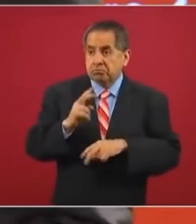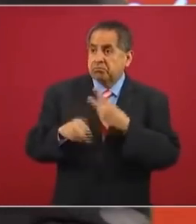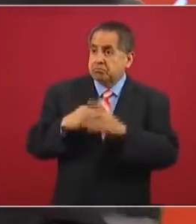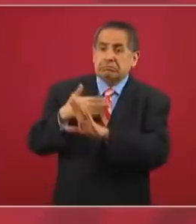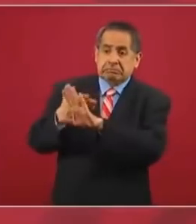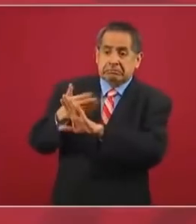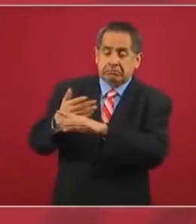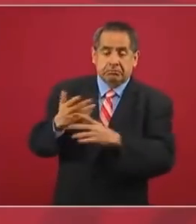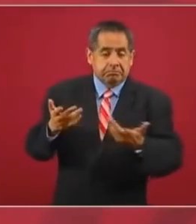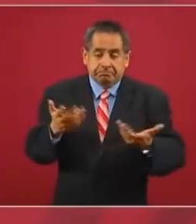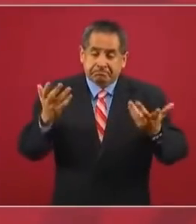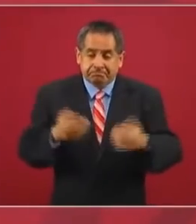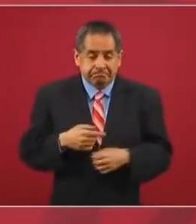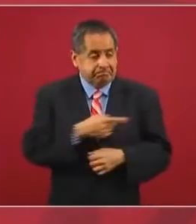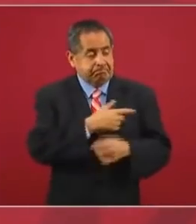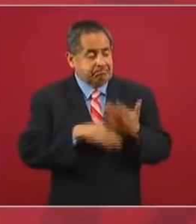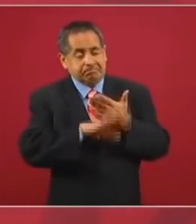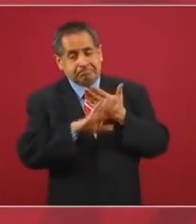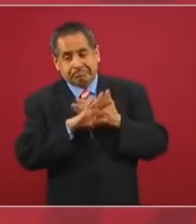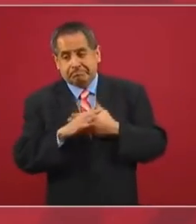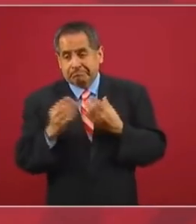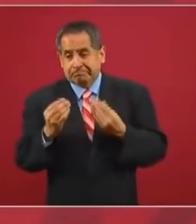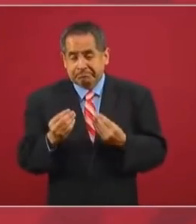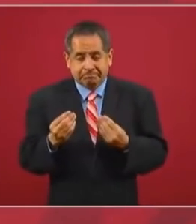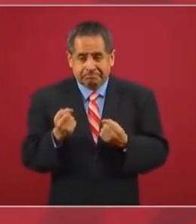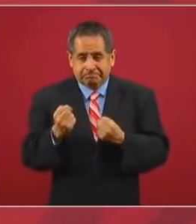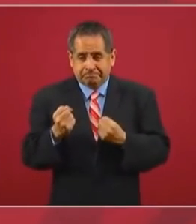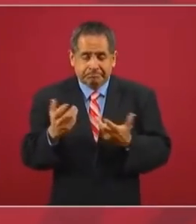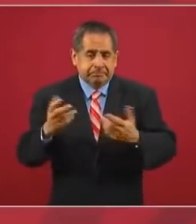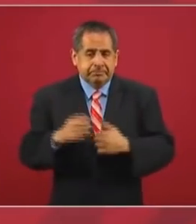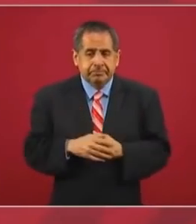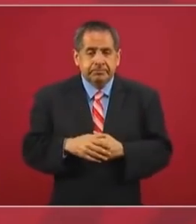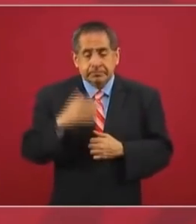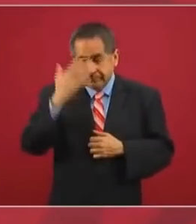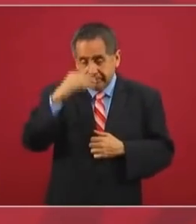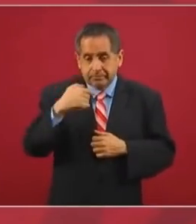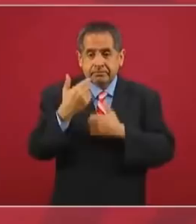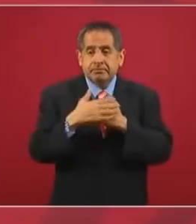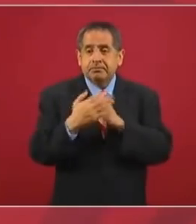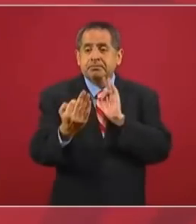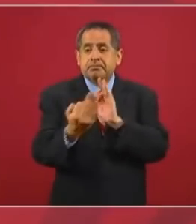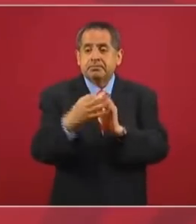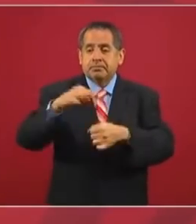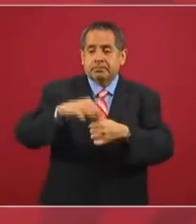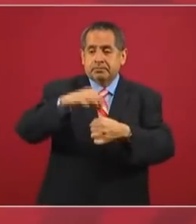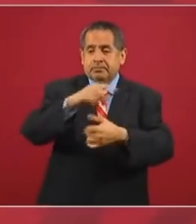que se vayan acercando las elecciones en México.